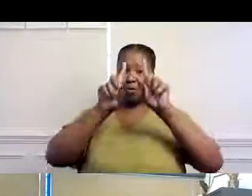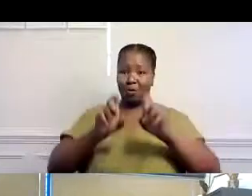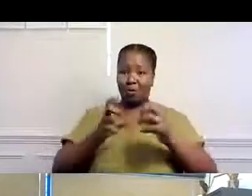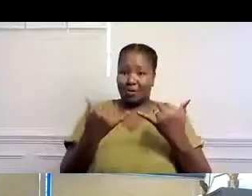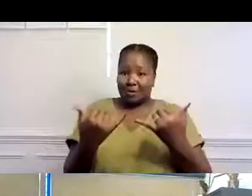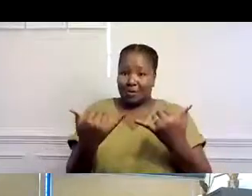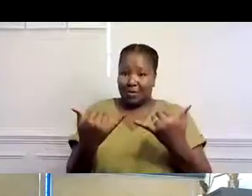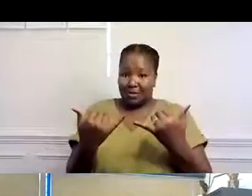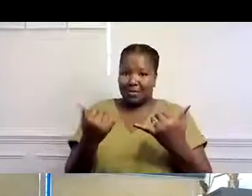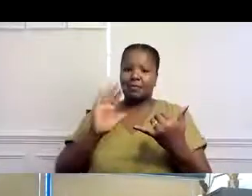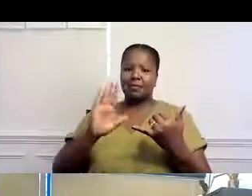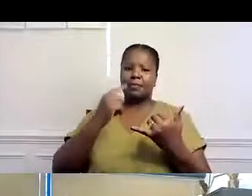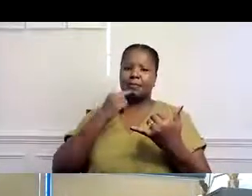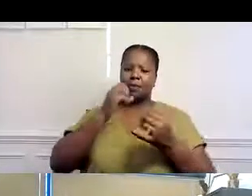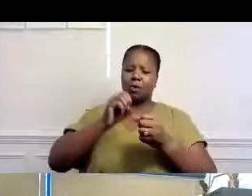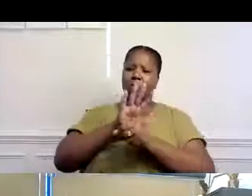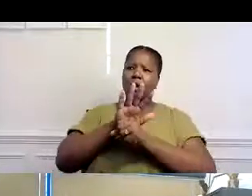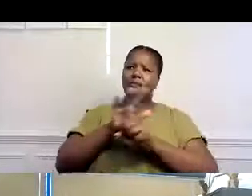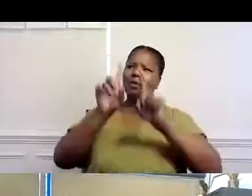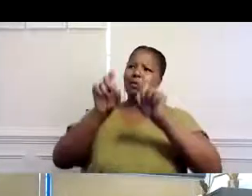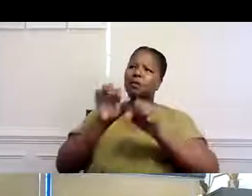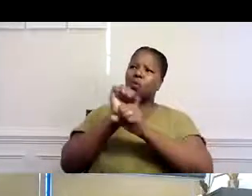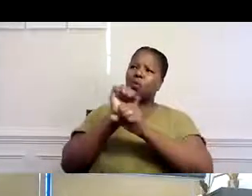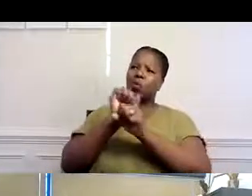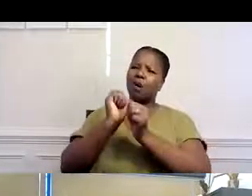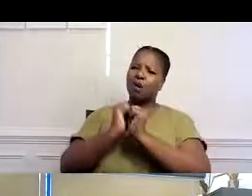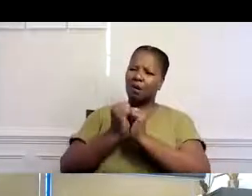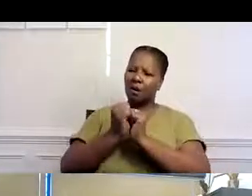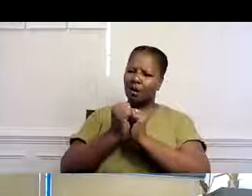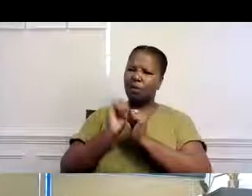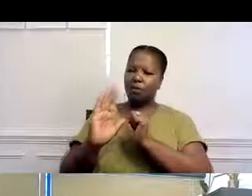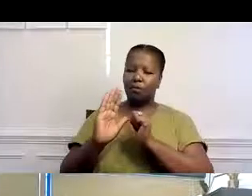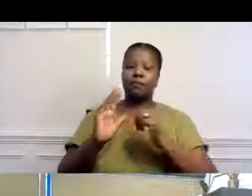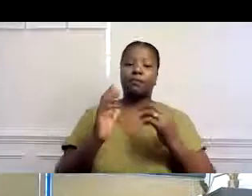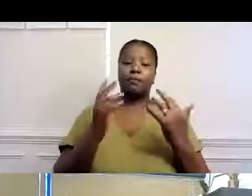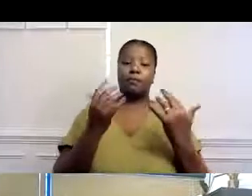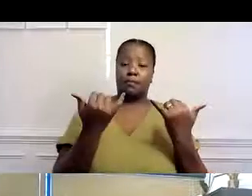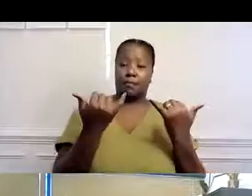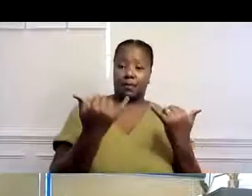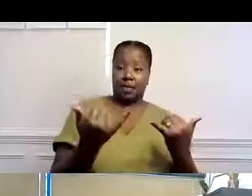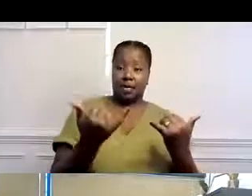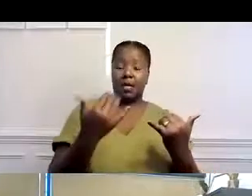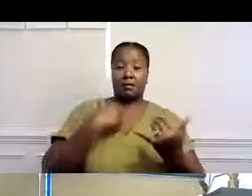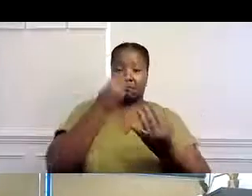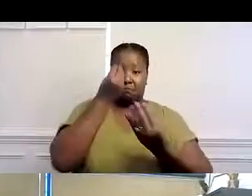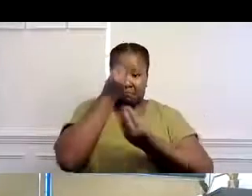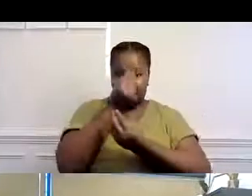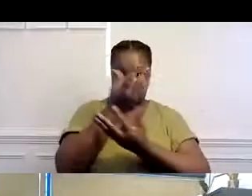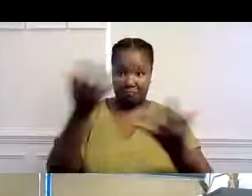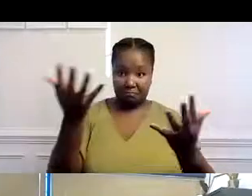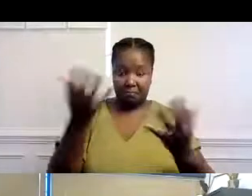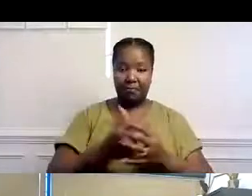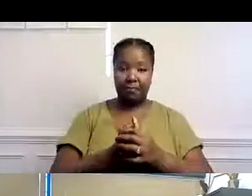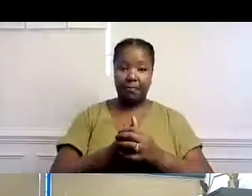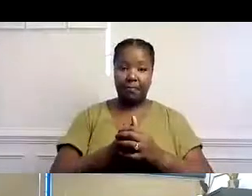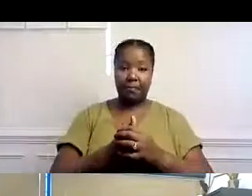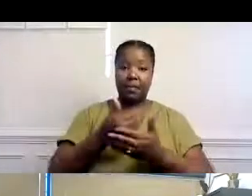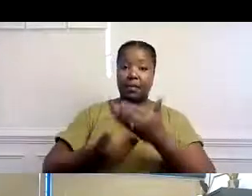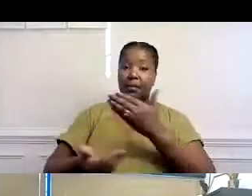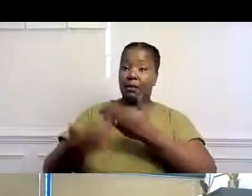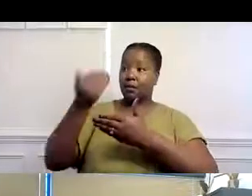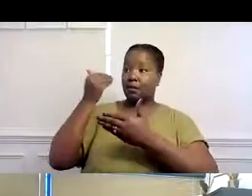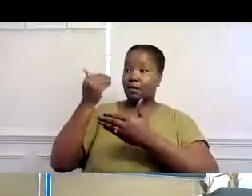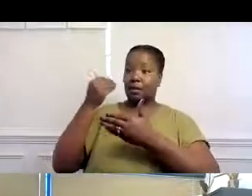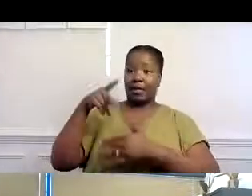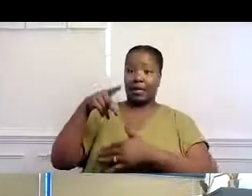vi varios, como unas seis preguntas aquí en el CUIA con respecto a lo que